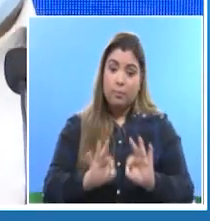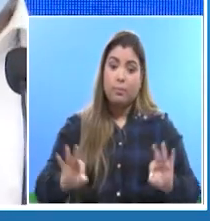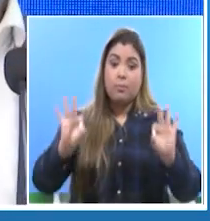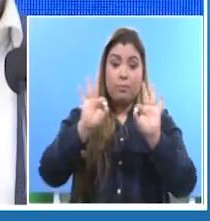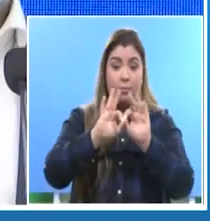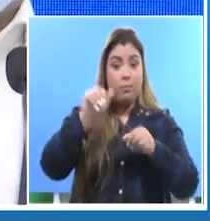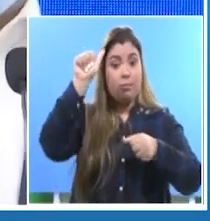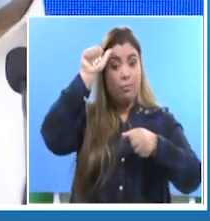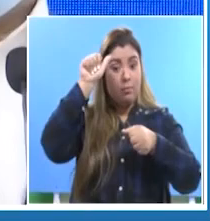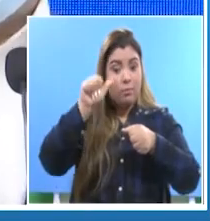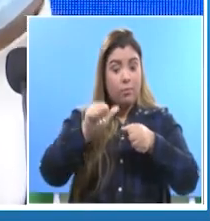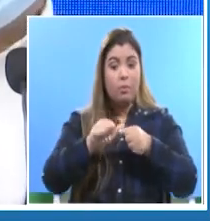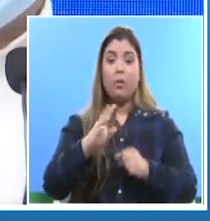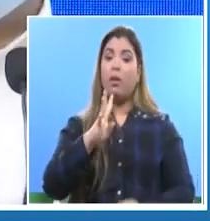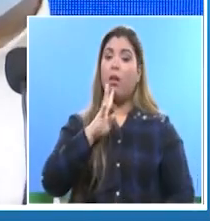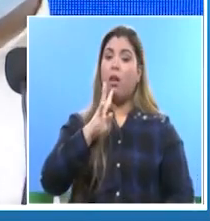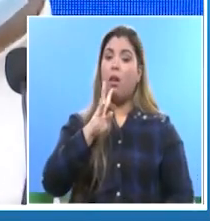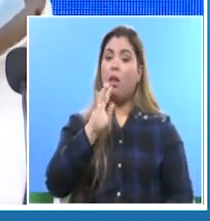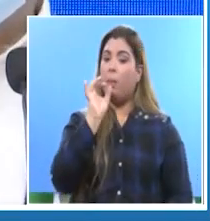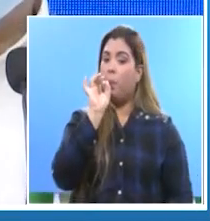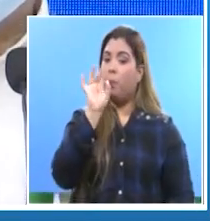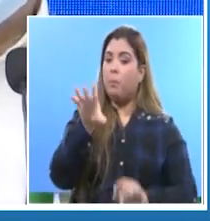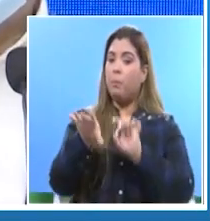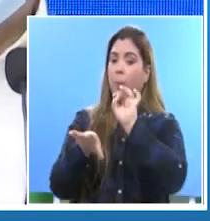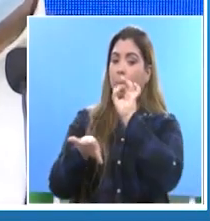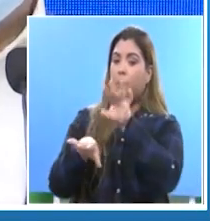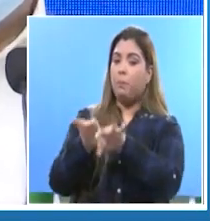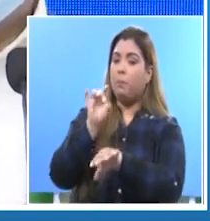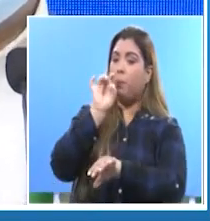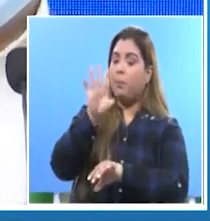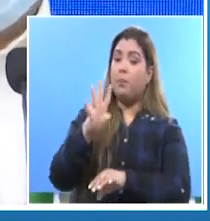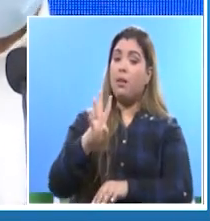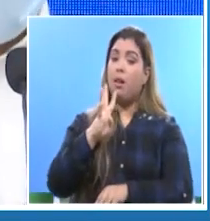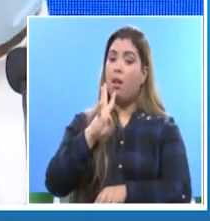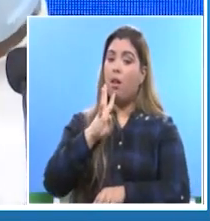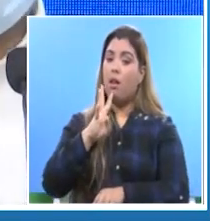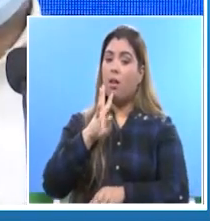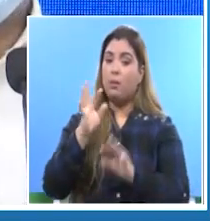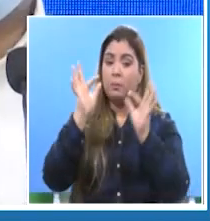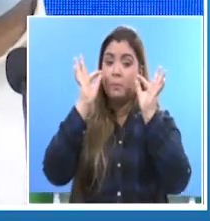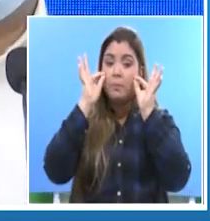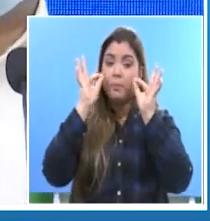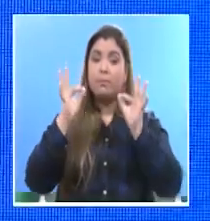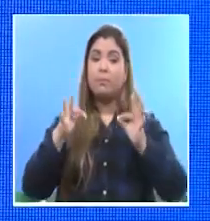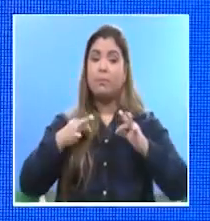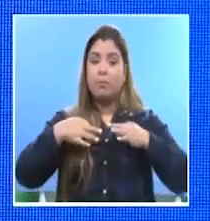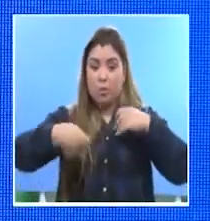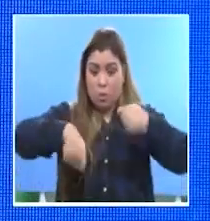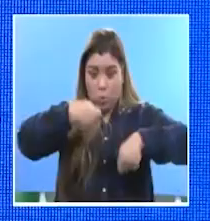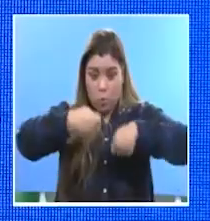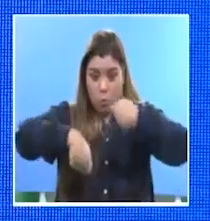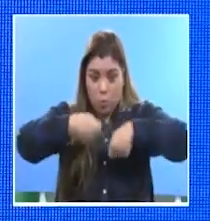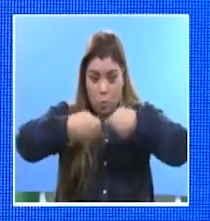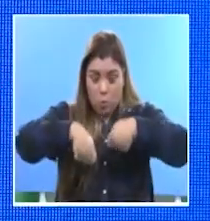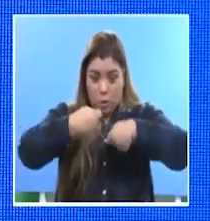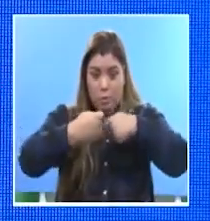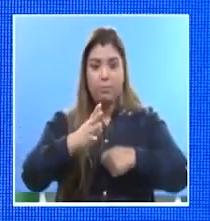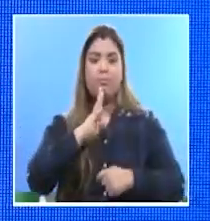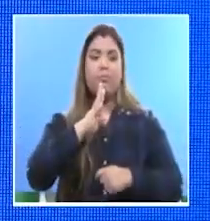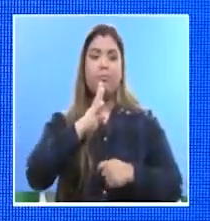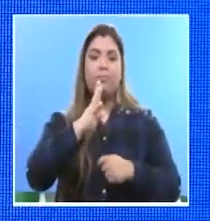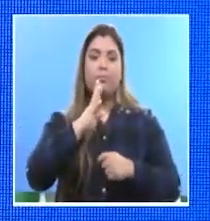microgotas de saliva que emitimos una vez que hablamos. Cuando estamos